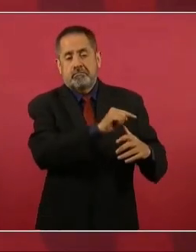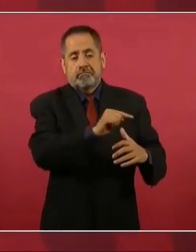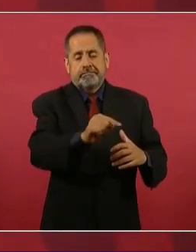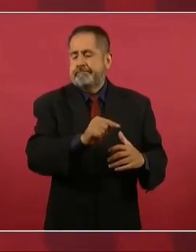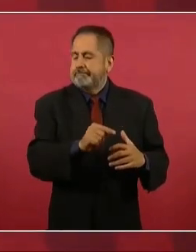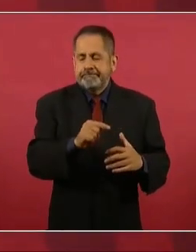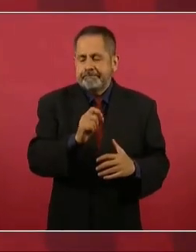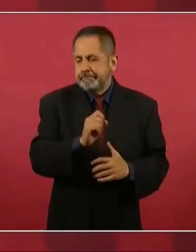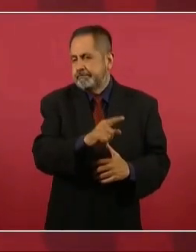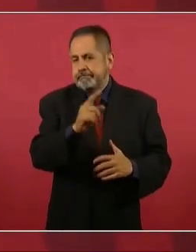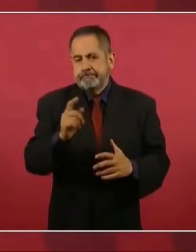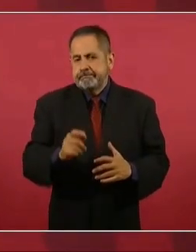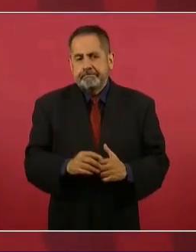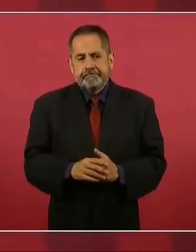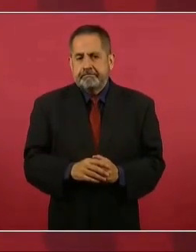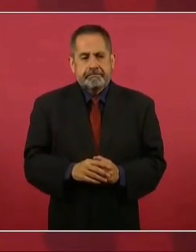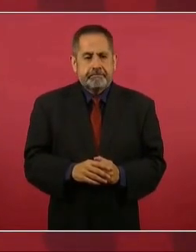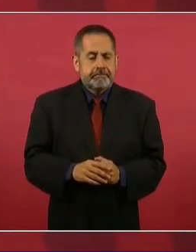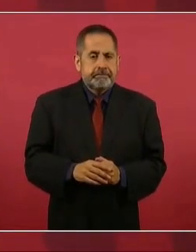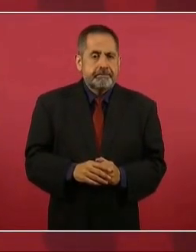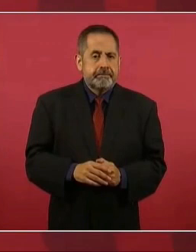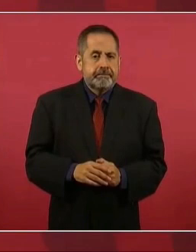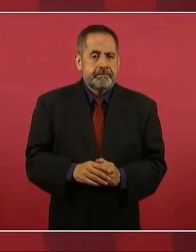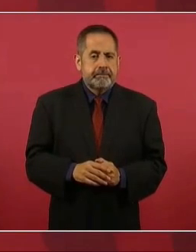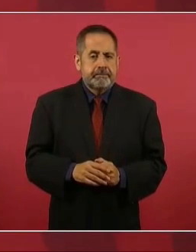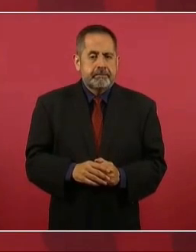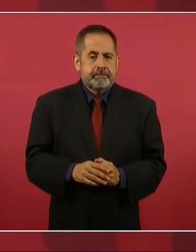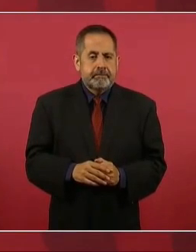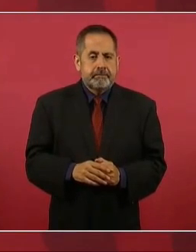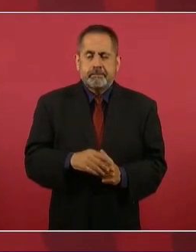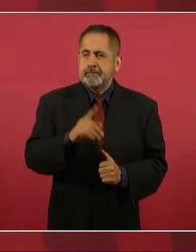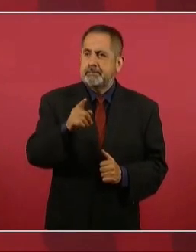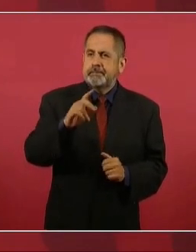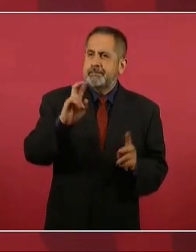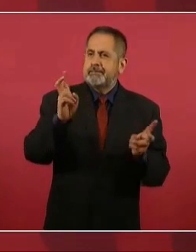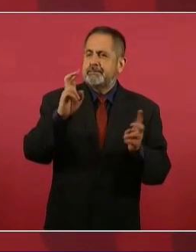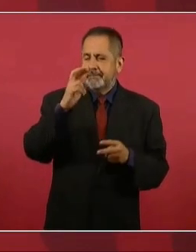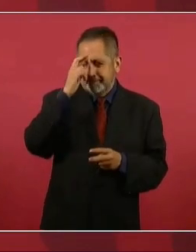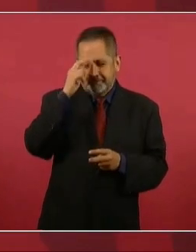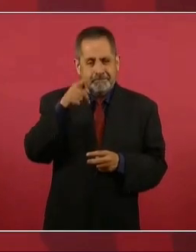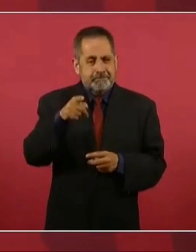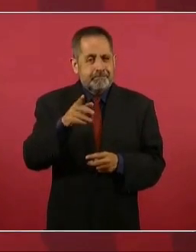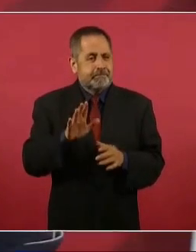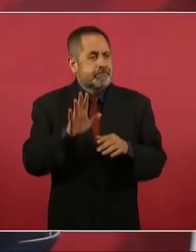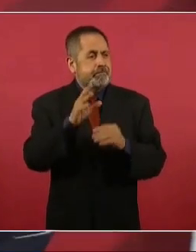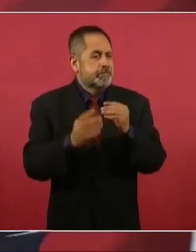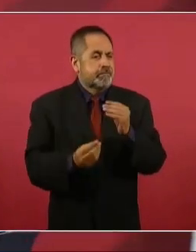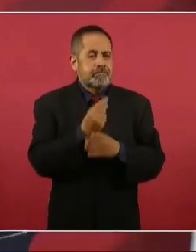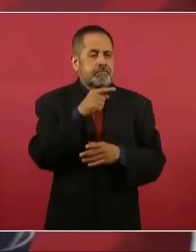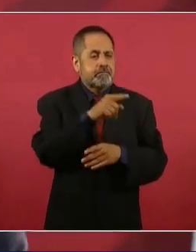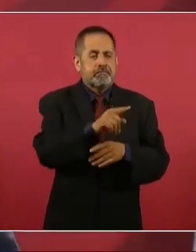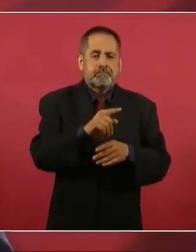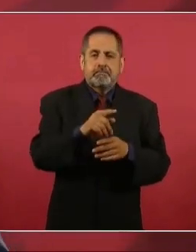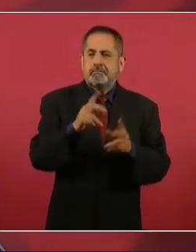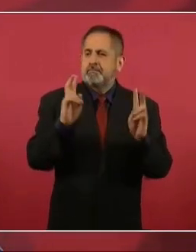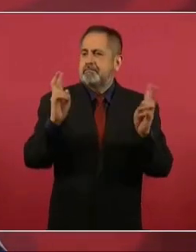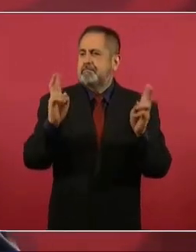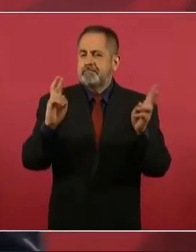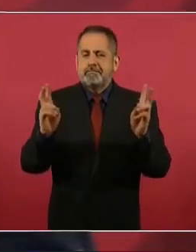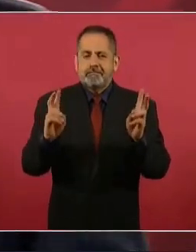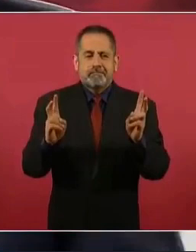pues se creó una especie de burocracia